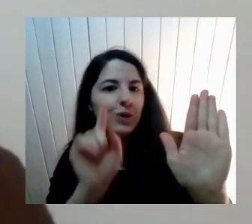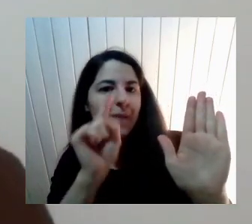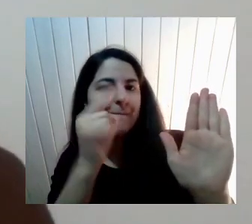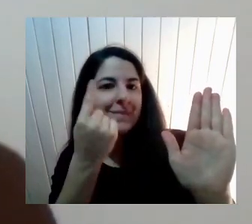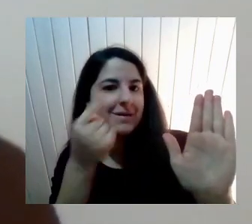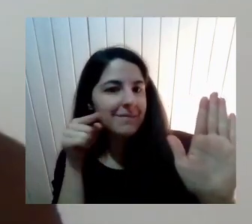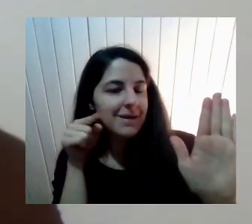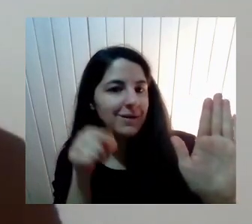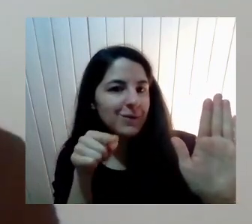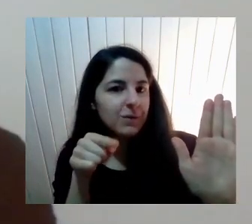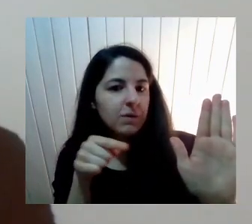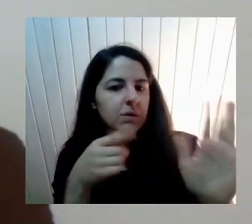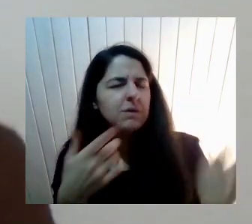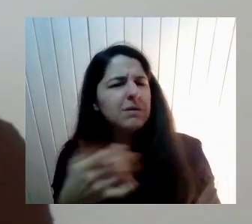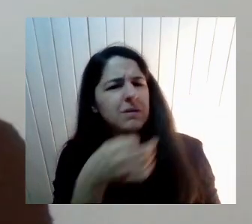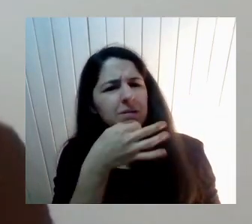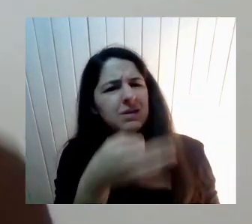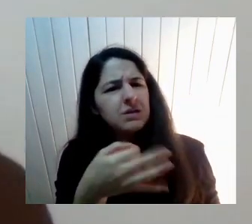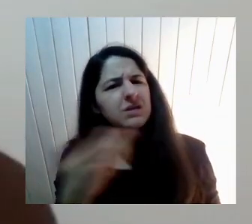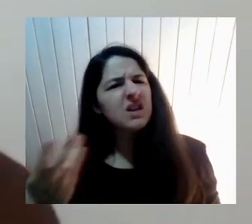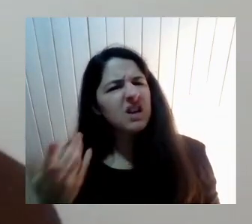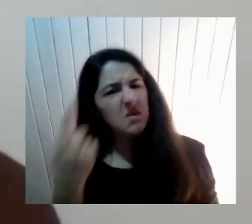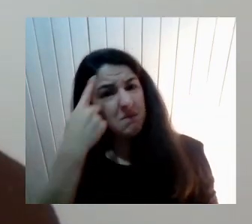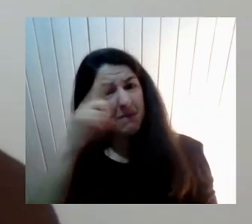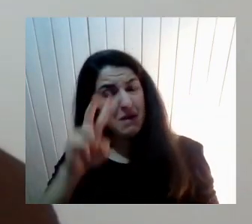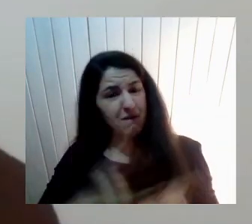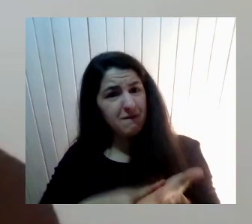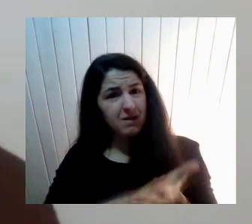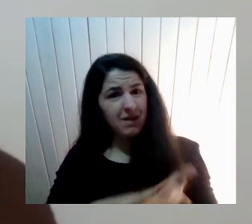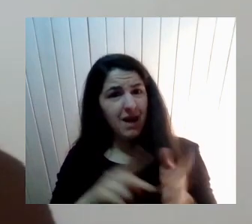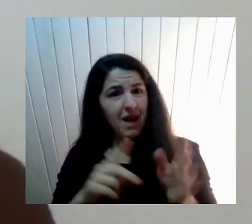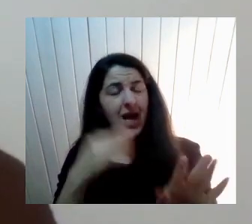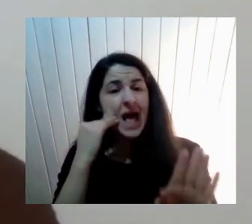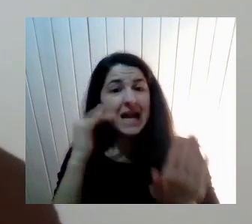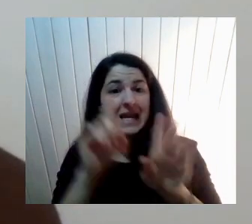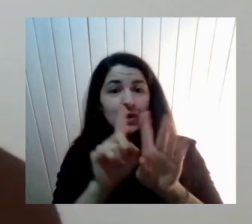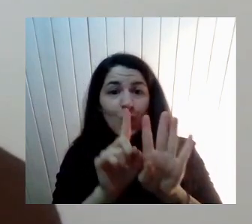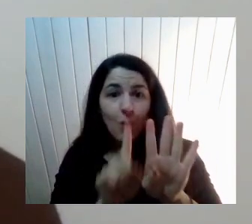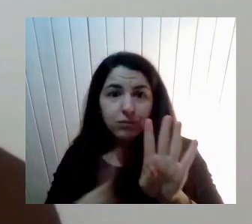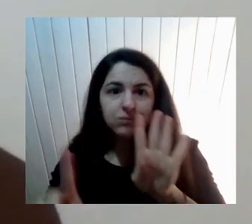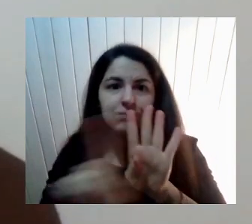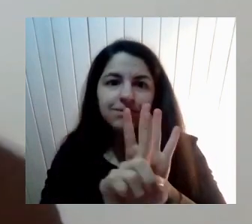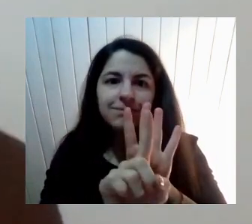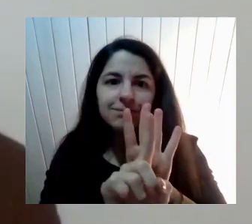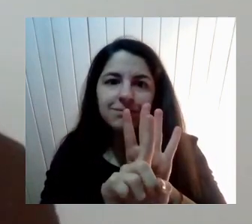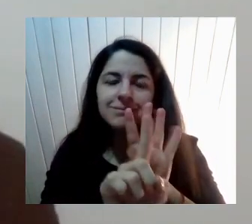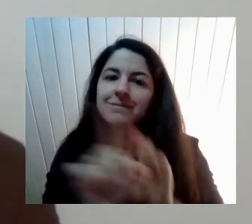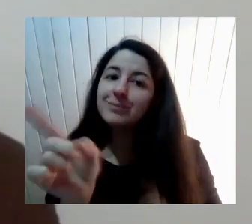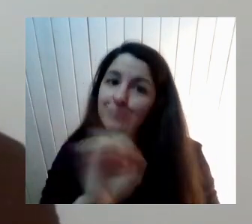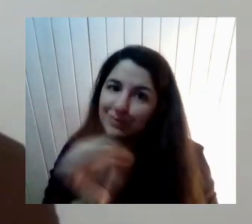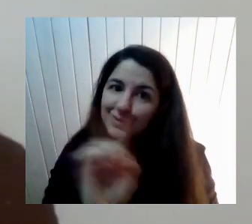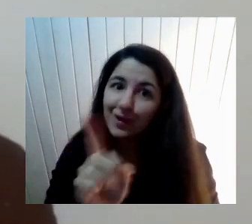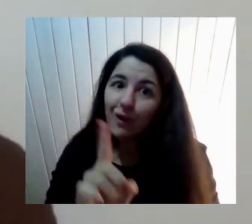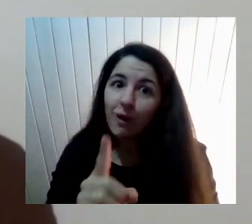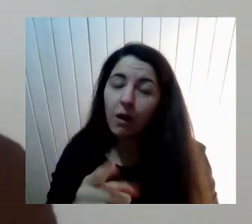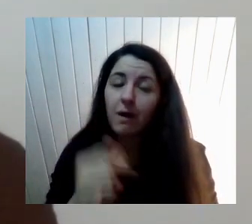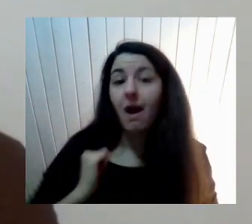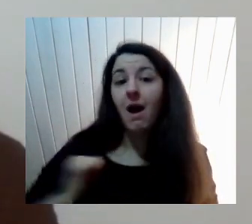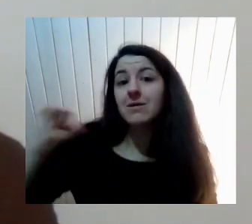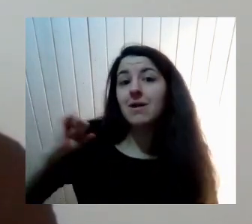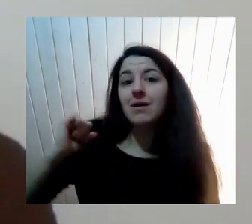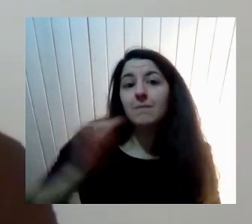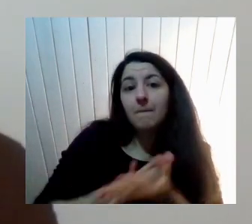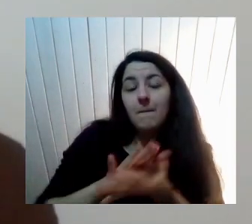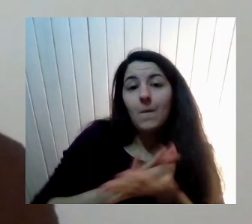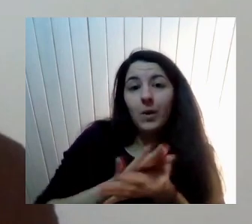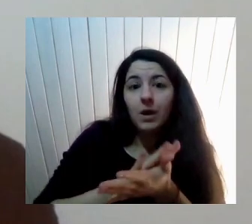Conerlos Primero Nunca Se Les Pone Y Eso Pasó Ayer Por Ejemplo Cuando Votaron En Contra De La Ley De Extensión Del Postnatal De Quién